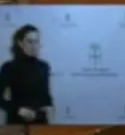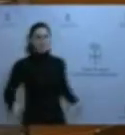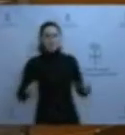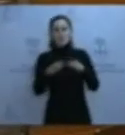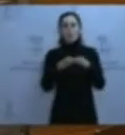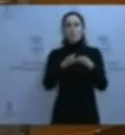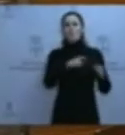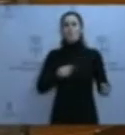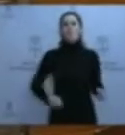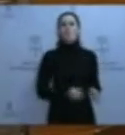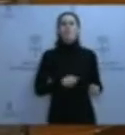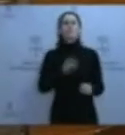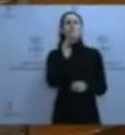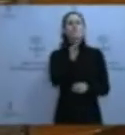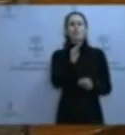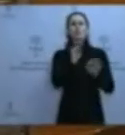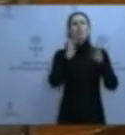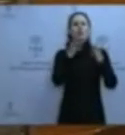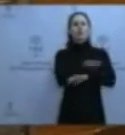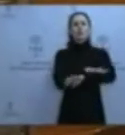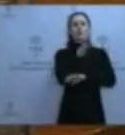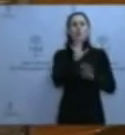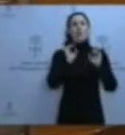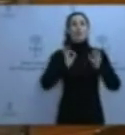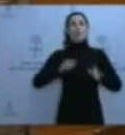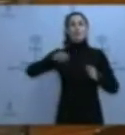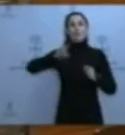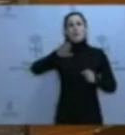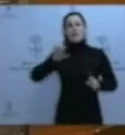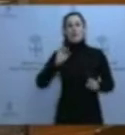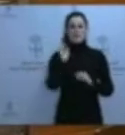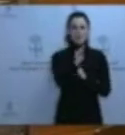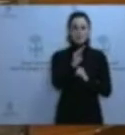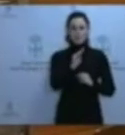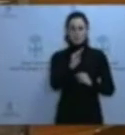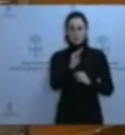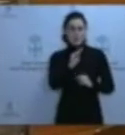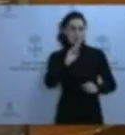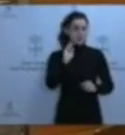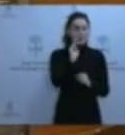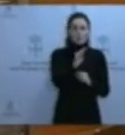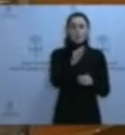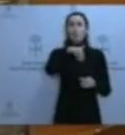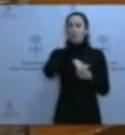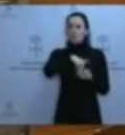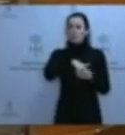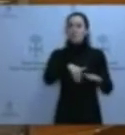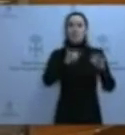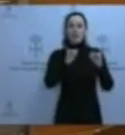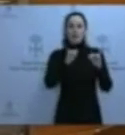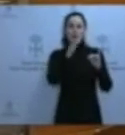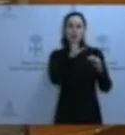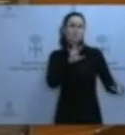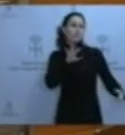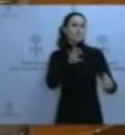interpelación al Consejo de Gobierno sobre el caso Marea. Esa interpelación que iba dirigida o que tenía contenido, que tenía mucha